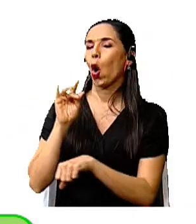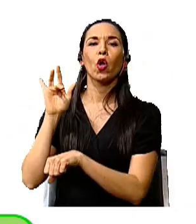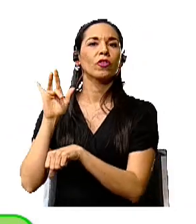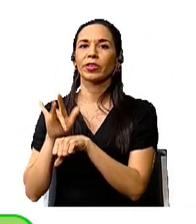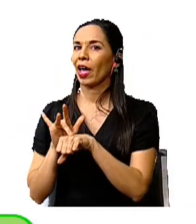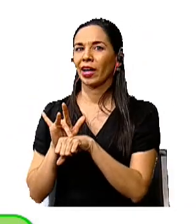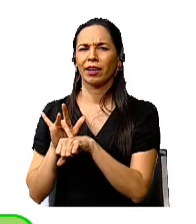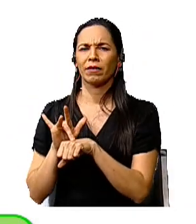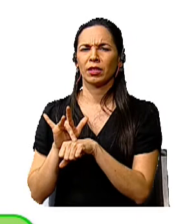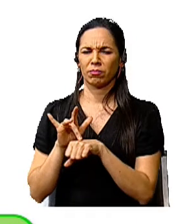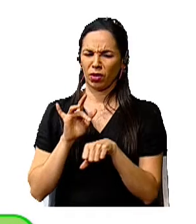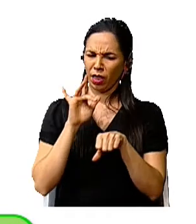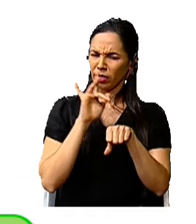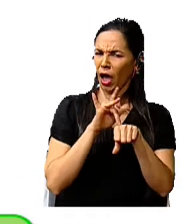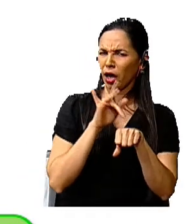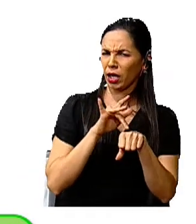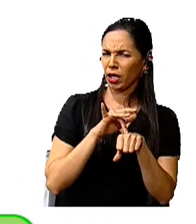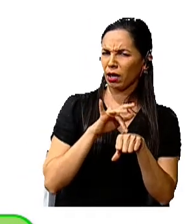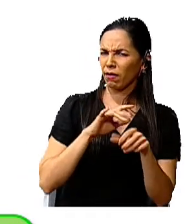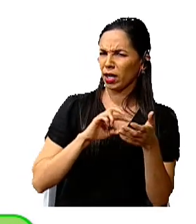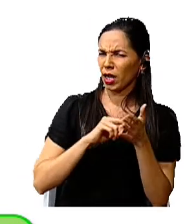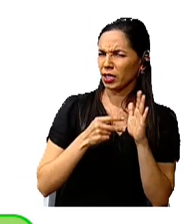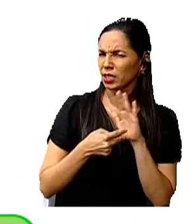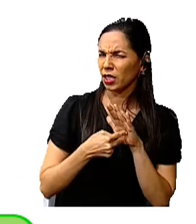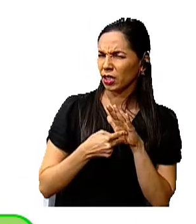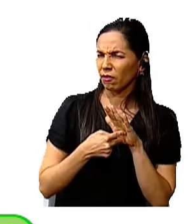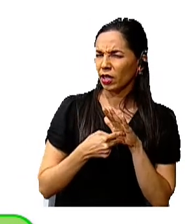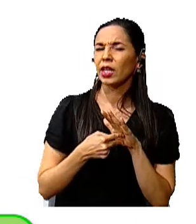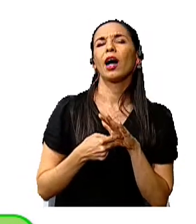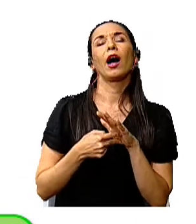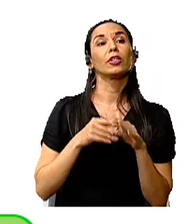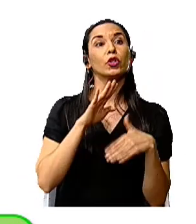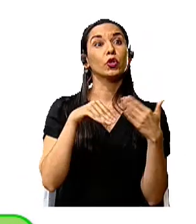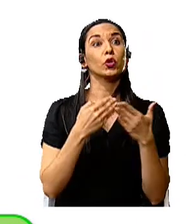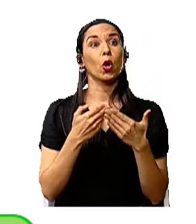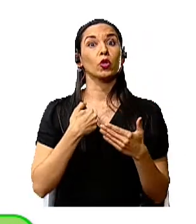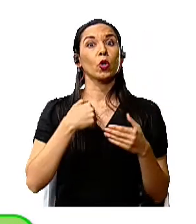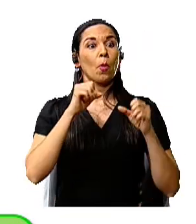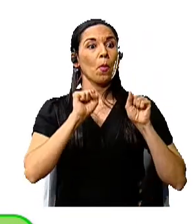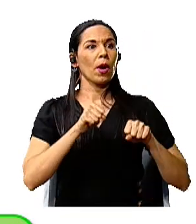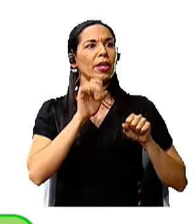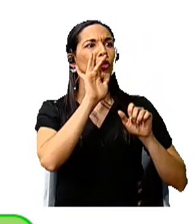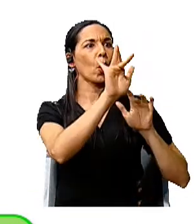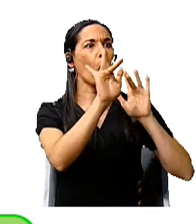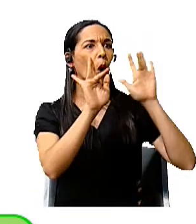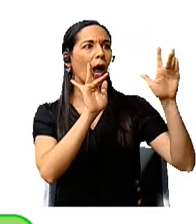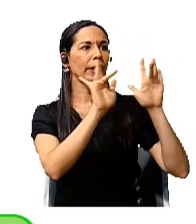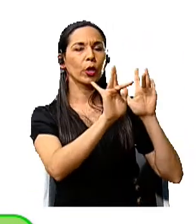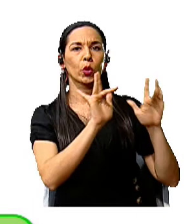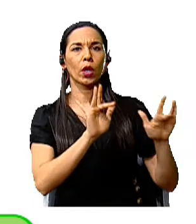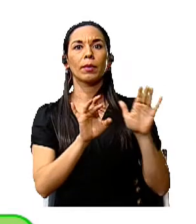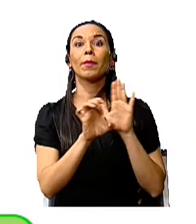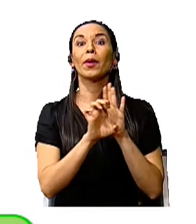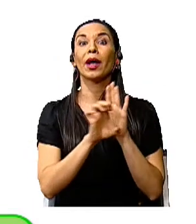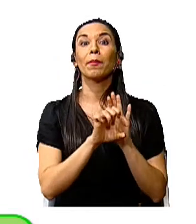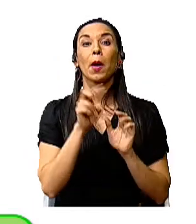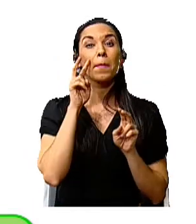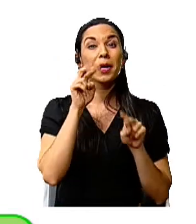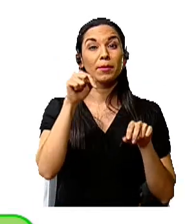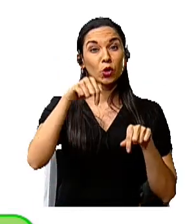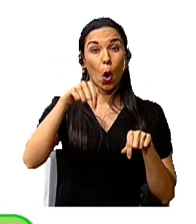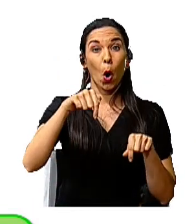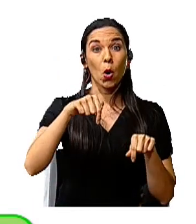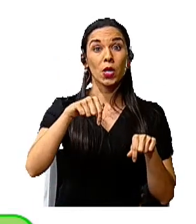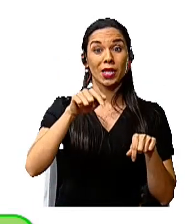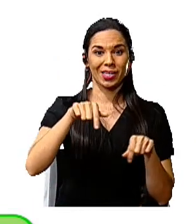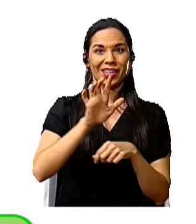¿Qué es lo tangible? Tiene que ver con todo lo que nosotros podemos tocar. Como lo que vimos hoy acá en el programa,